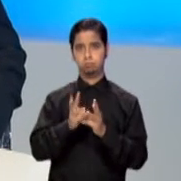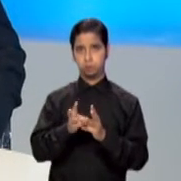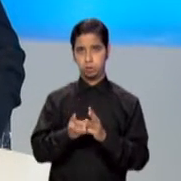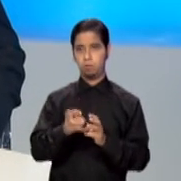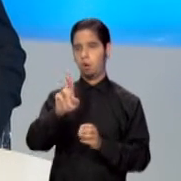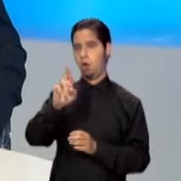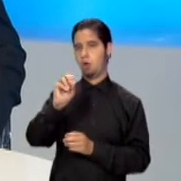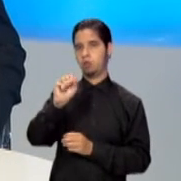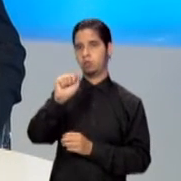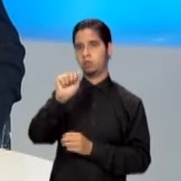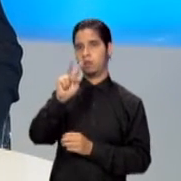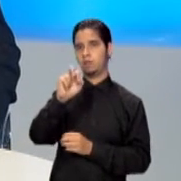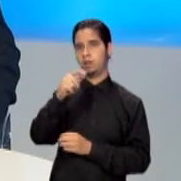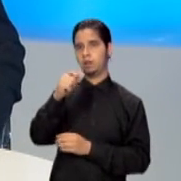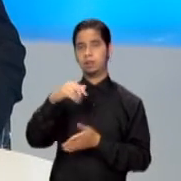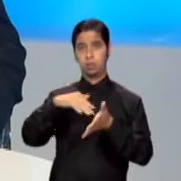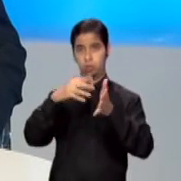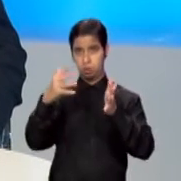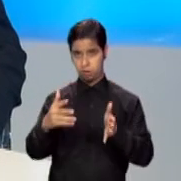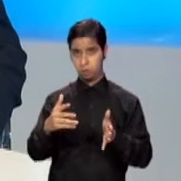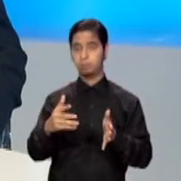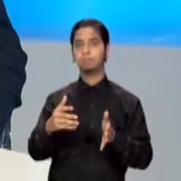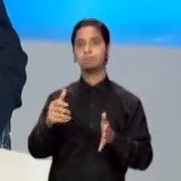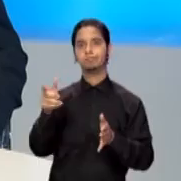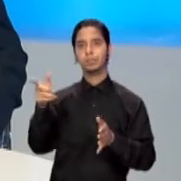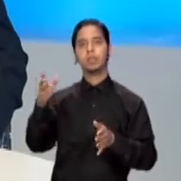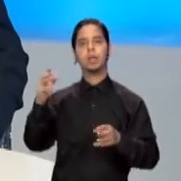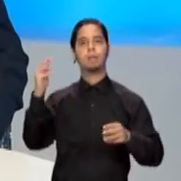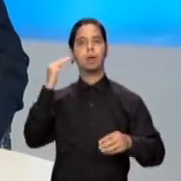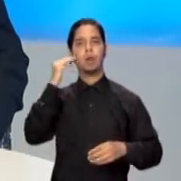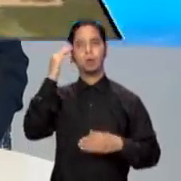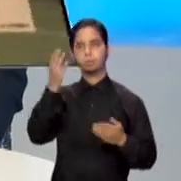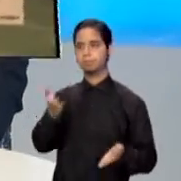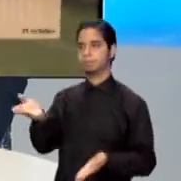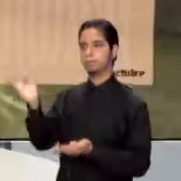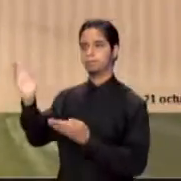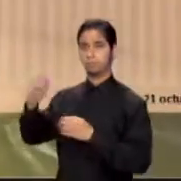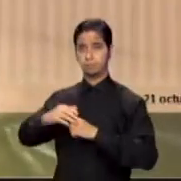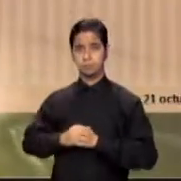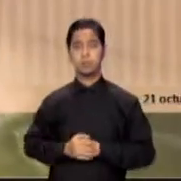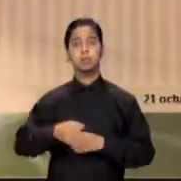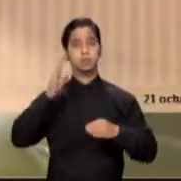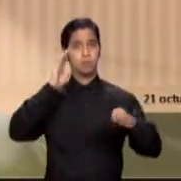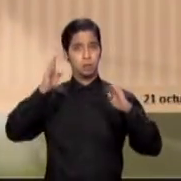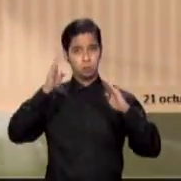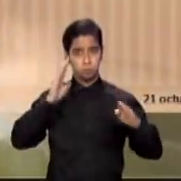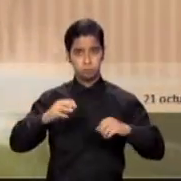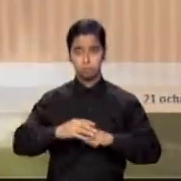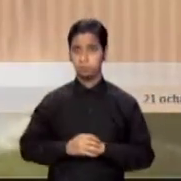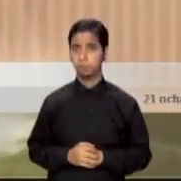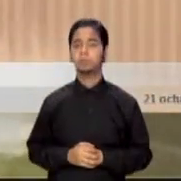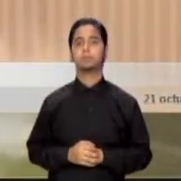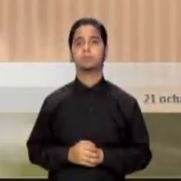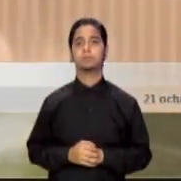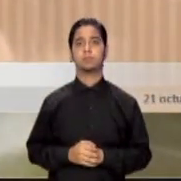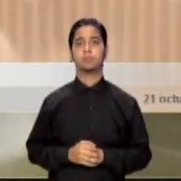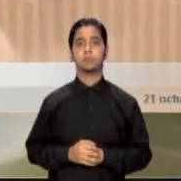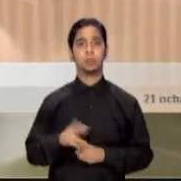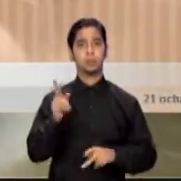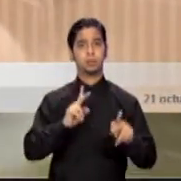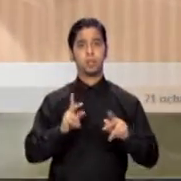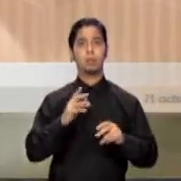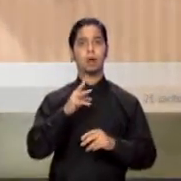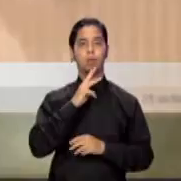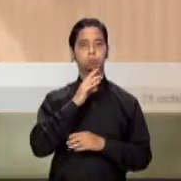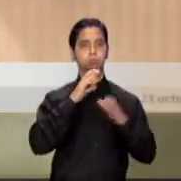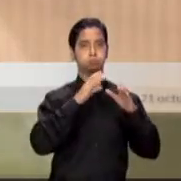Rosa Vargas Martes desde el Laboratorio de Comunicaciones Científicas en Mayagüez. Saludos amigos, buenas noticias para los que se suplen de los embalses Carraízo